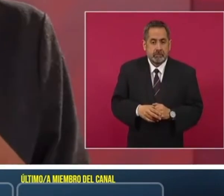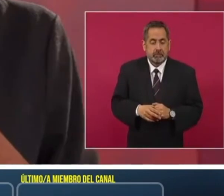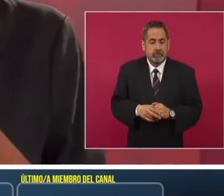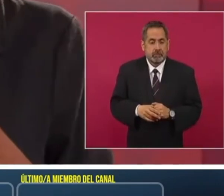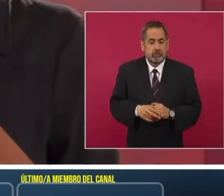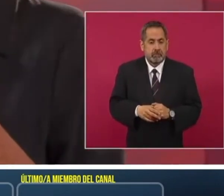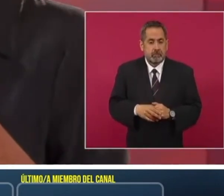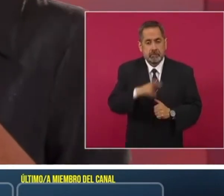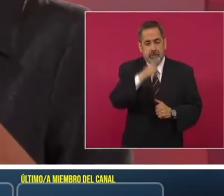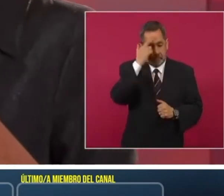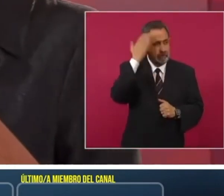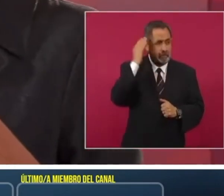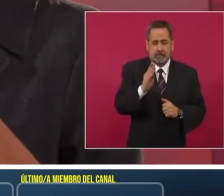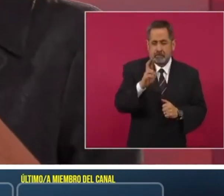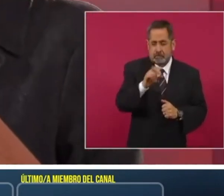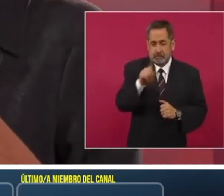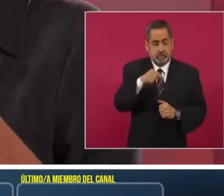cuando estaba en Televisa